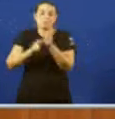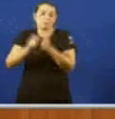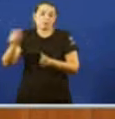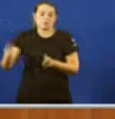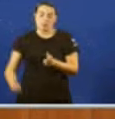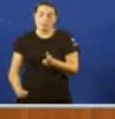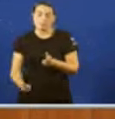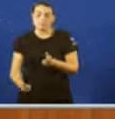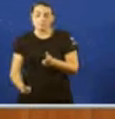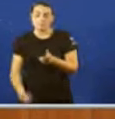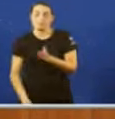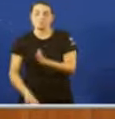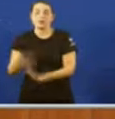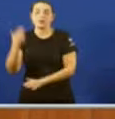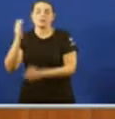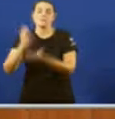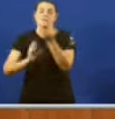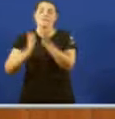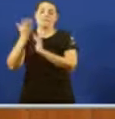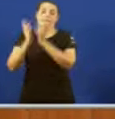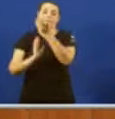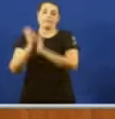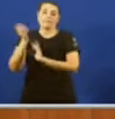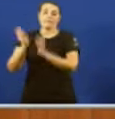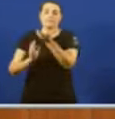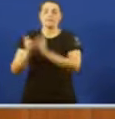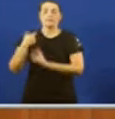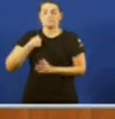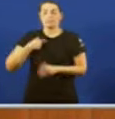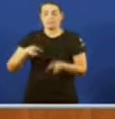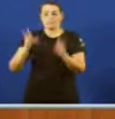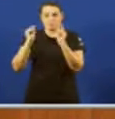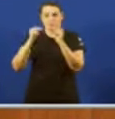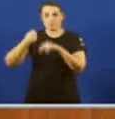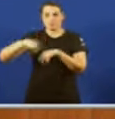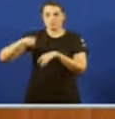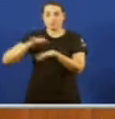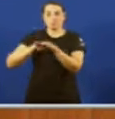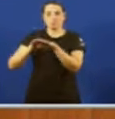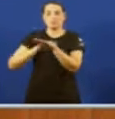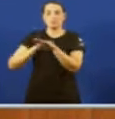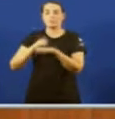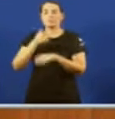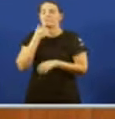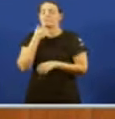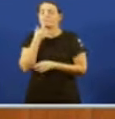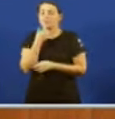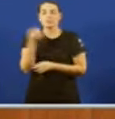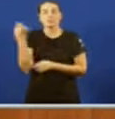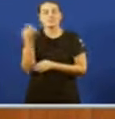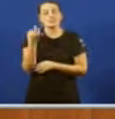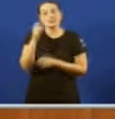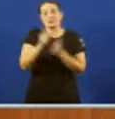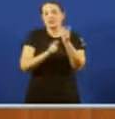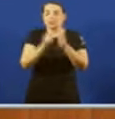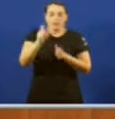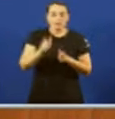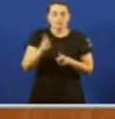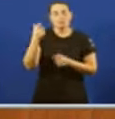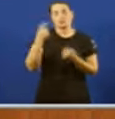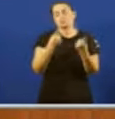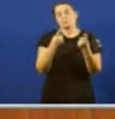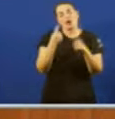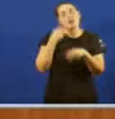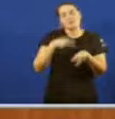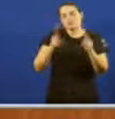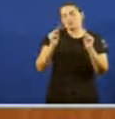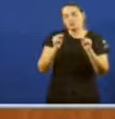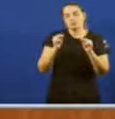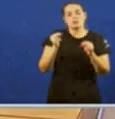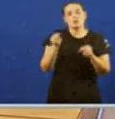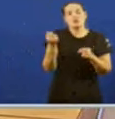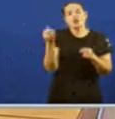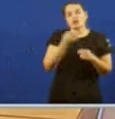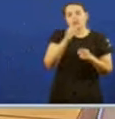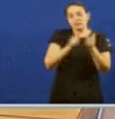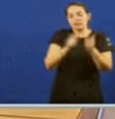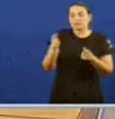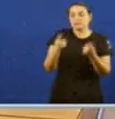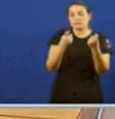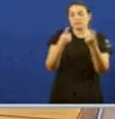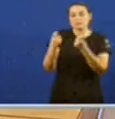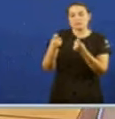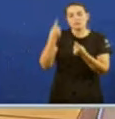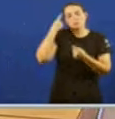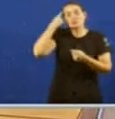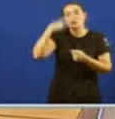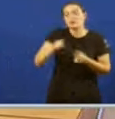frivolidade Que xoga Bo acabando O señor presidente Ecuador de moita xente Que necesita comprender O que pasou E unha explicación Que dé a sentido A tanta destrucción